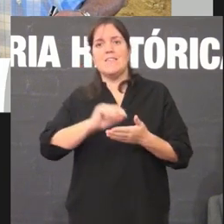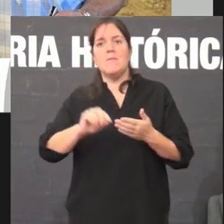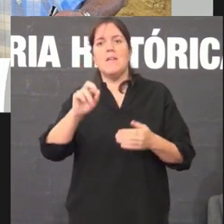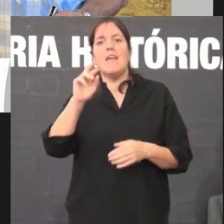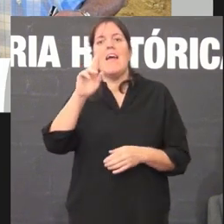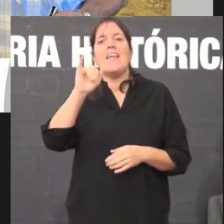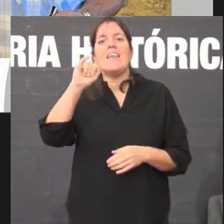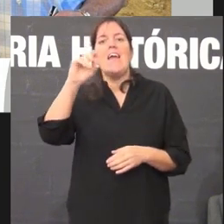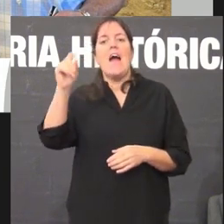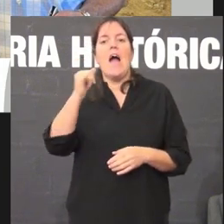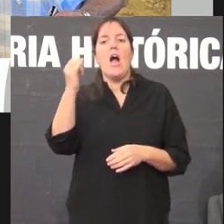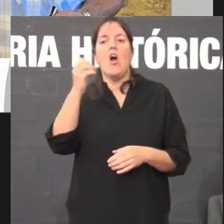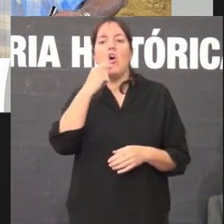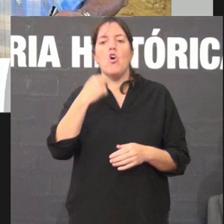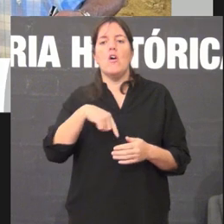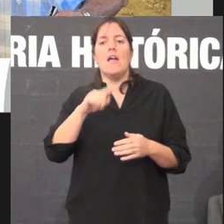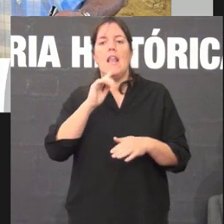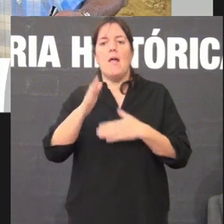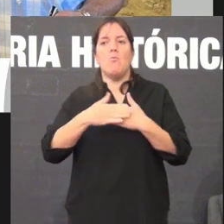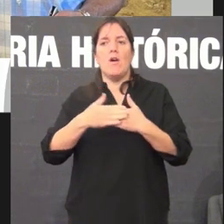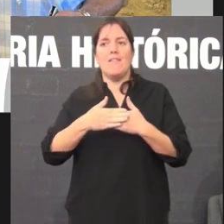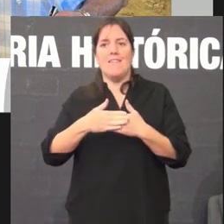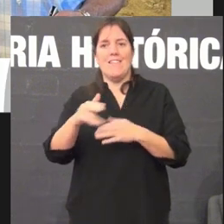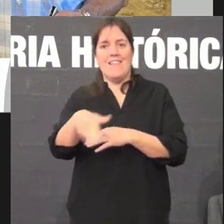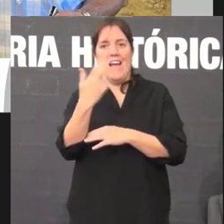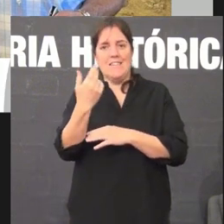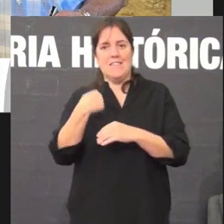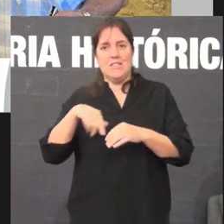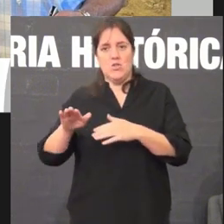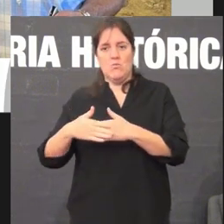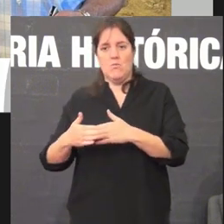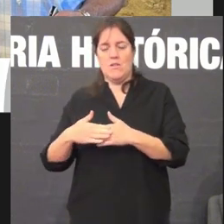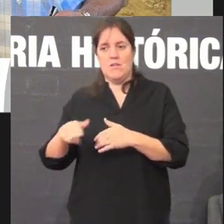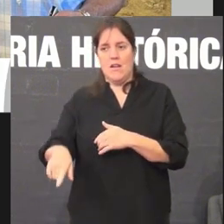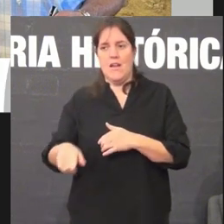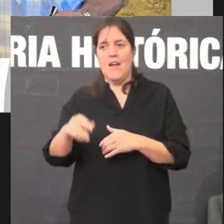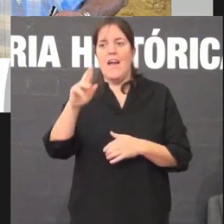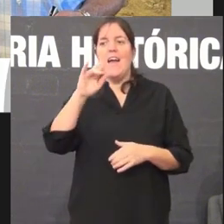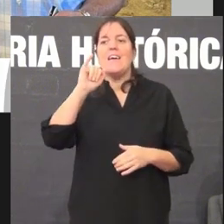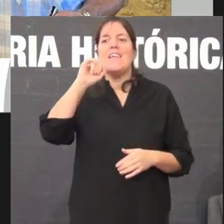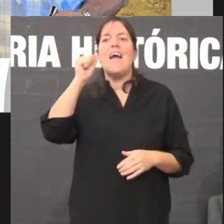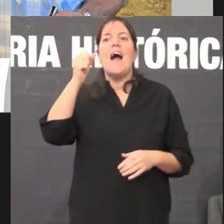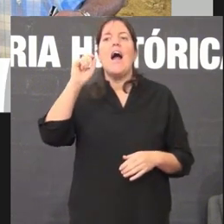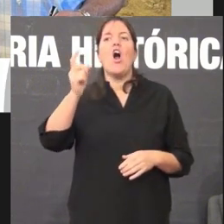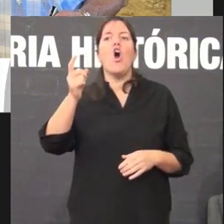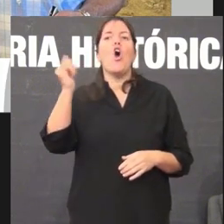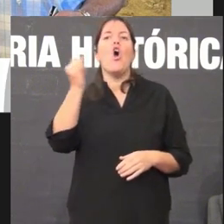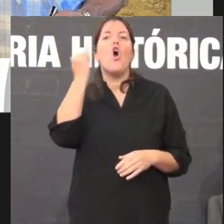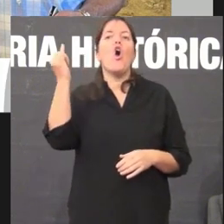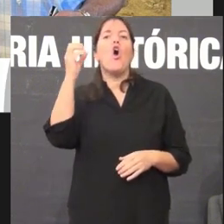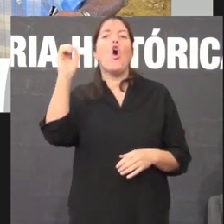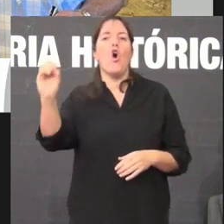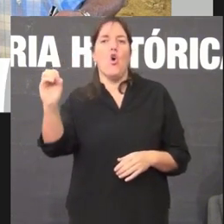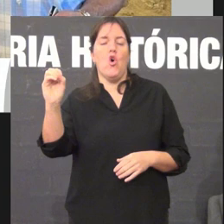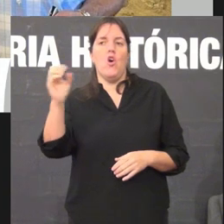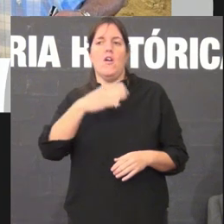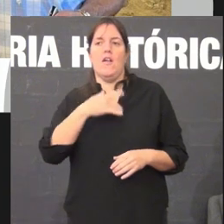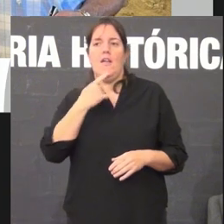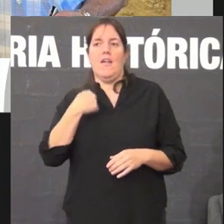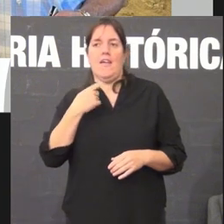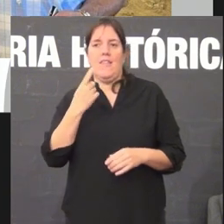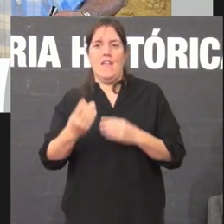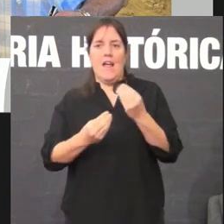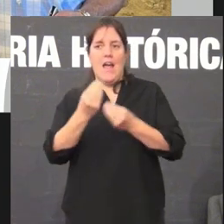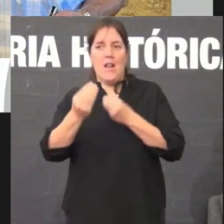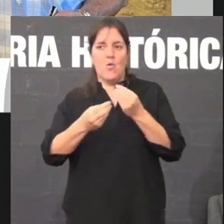na porta do taxi Rianxo como sabedes hai topónimos que na fala a forza da castelanización fixaron que